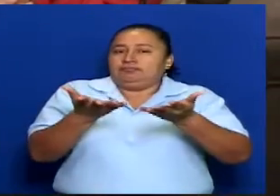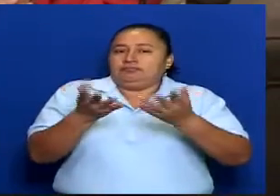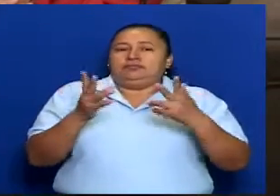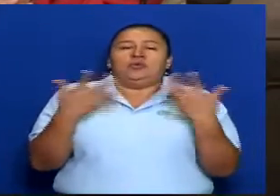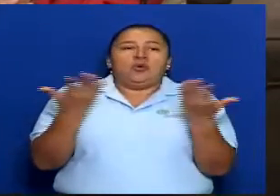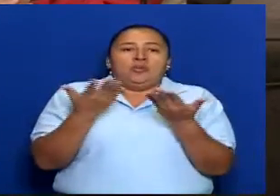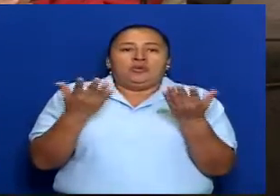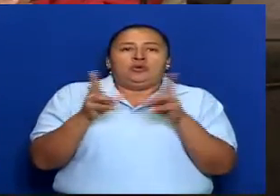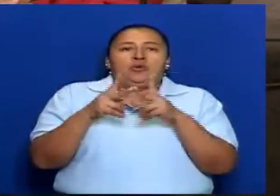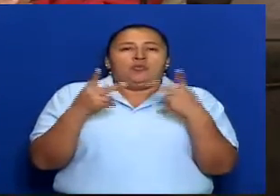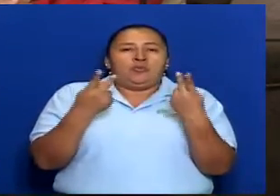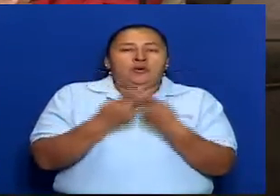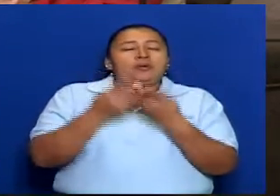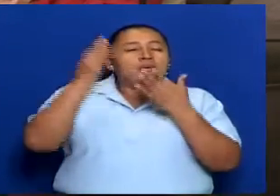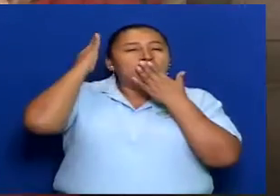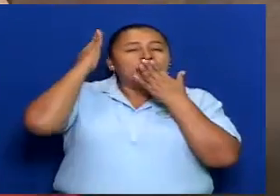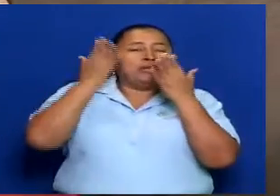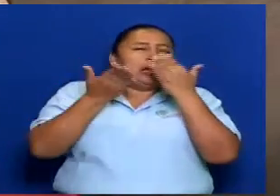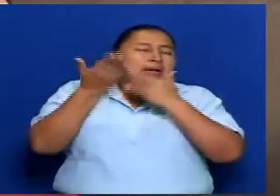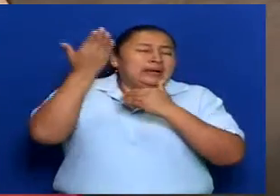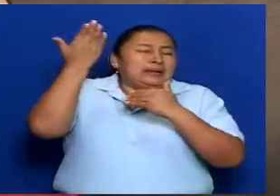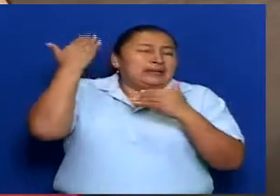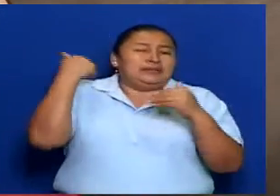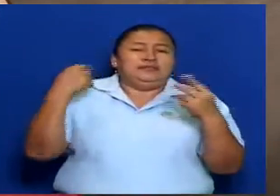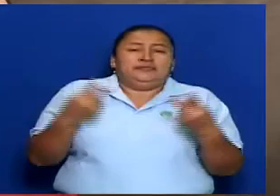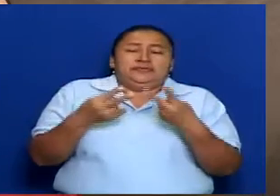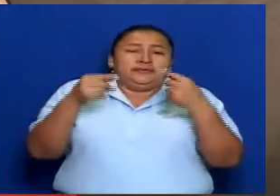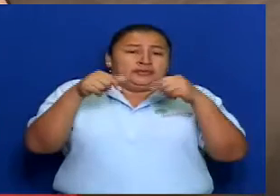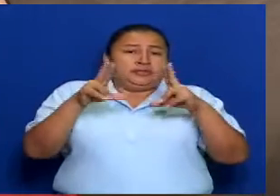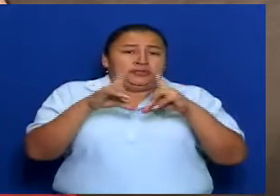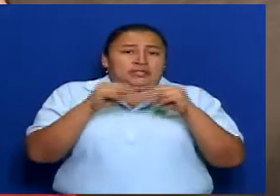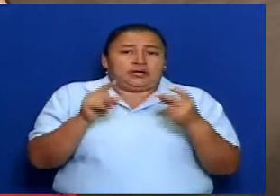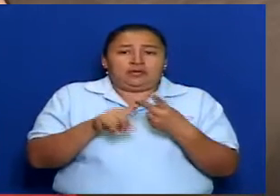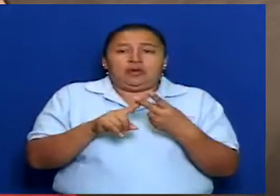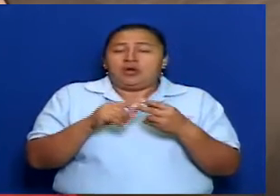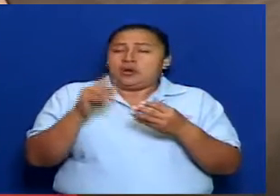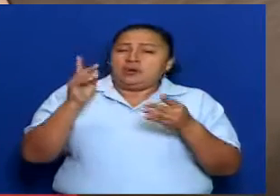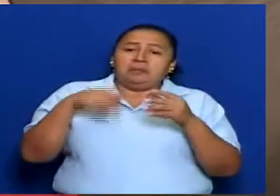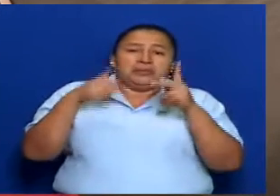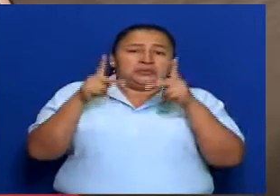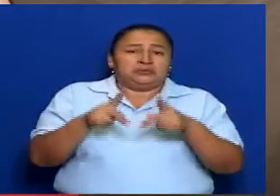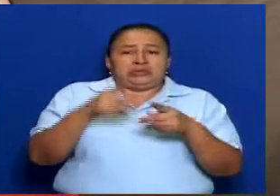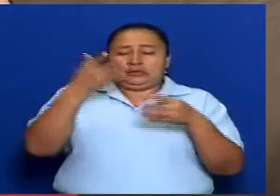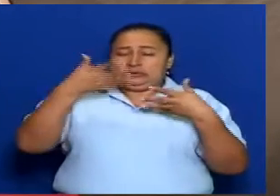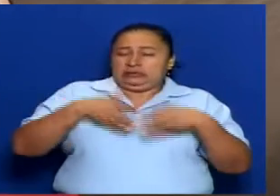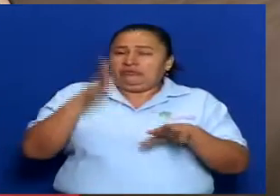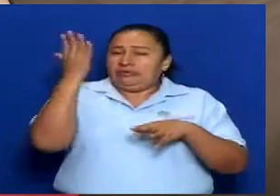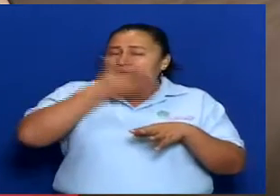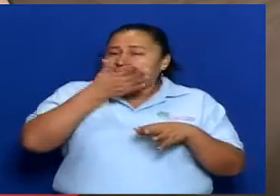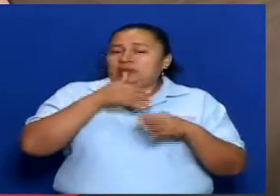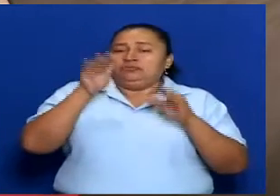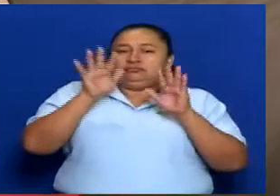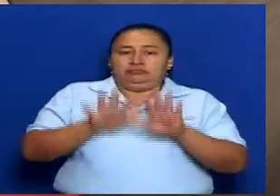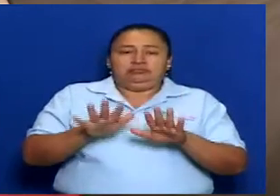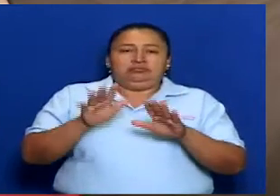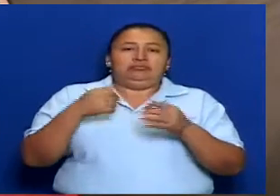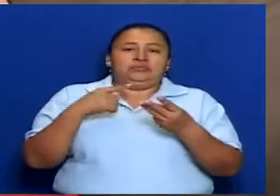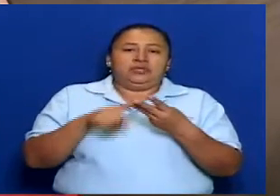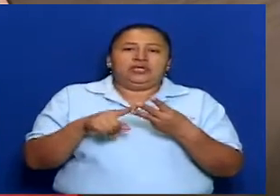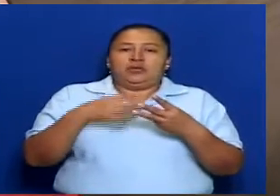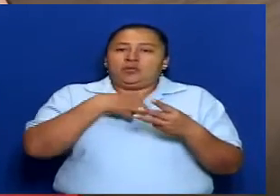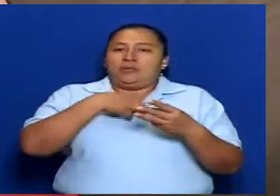pueblos, de los pueblos indígenas, afrodescendientes y regímenes autonómicos. Donde la competencia